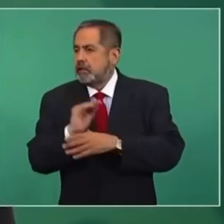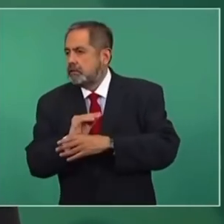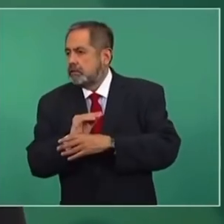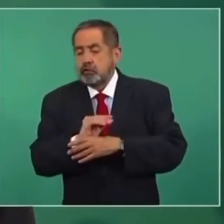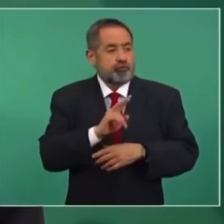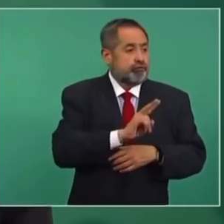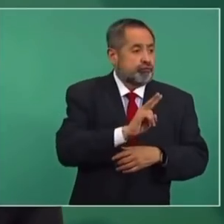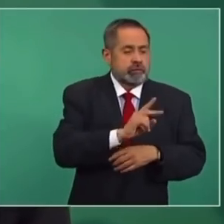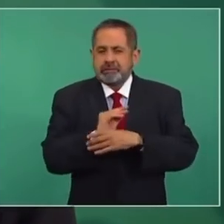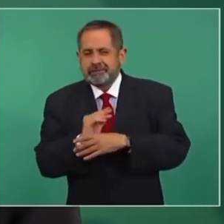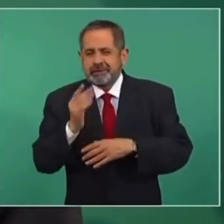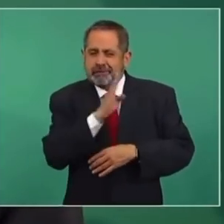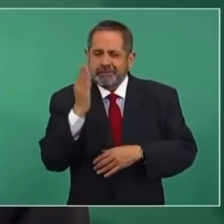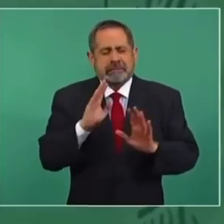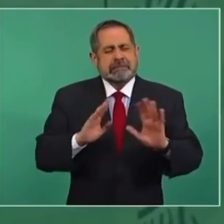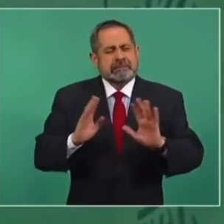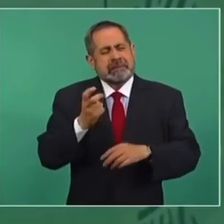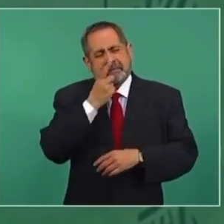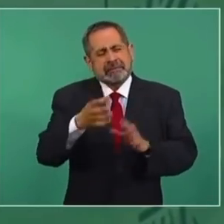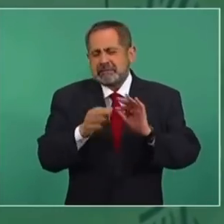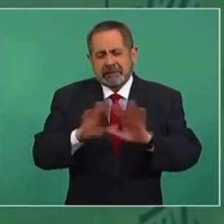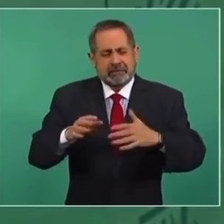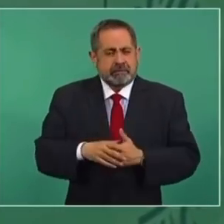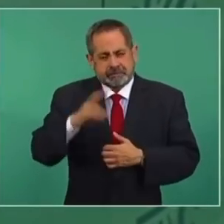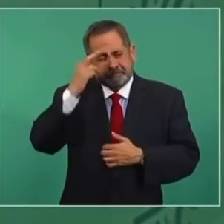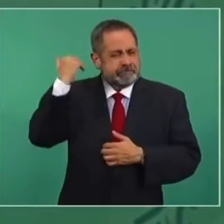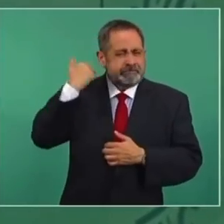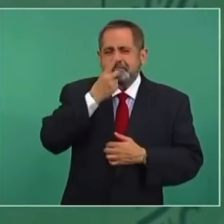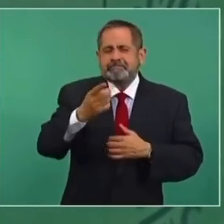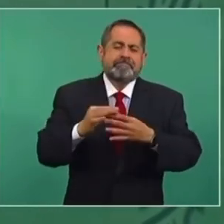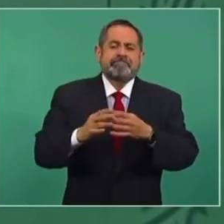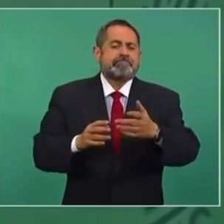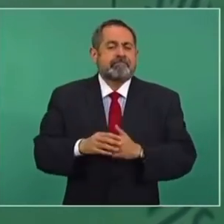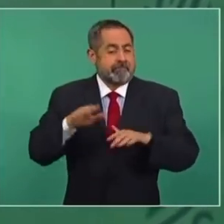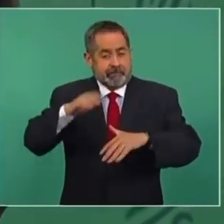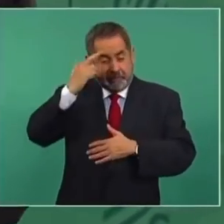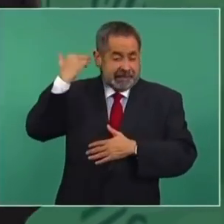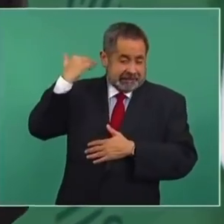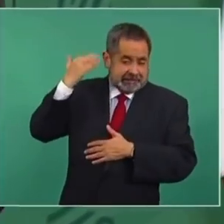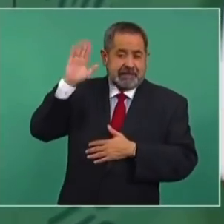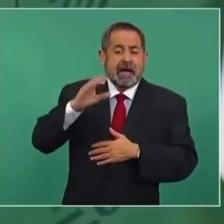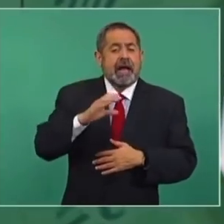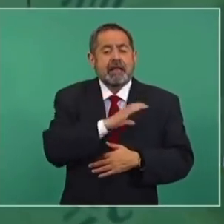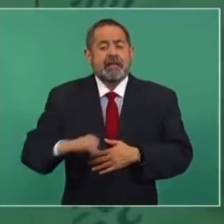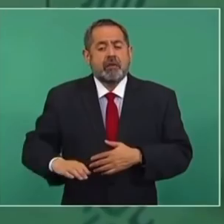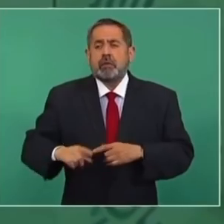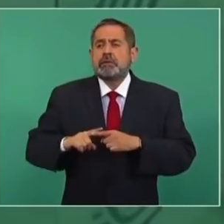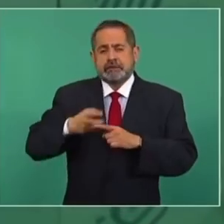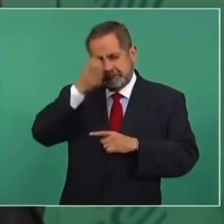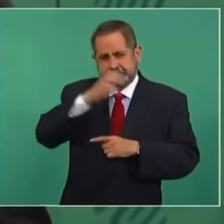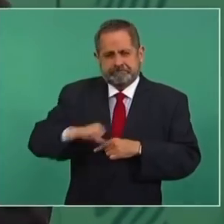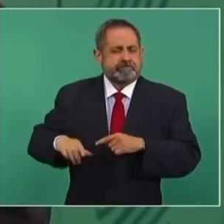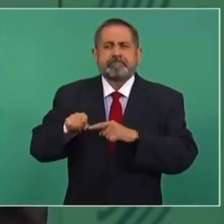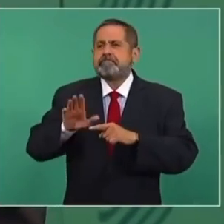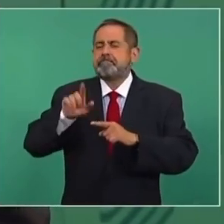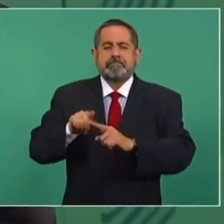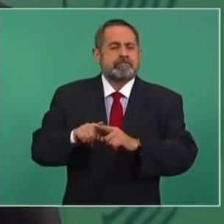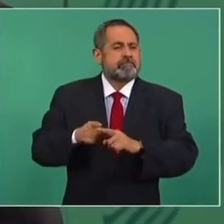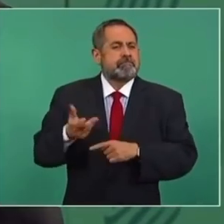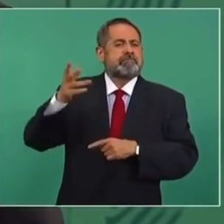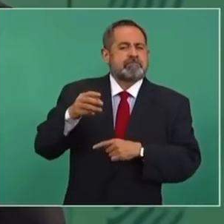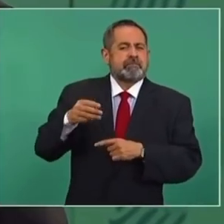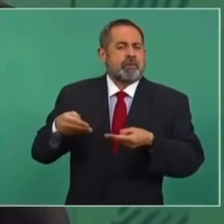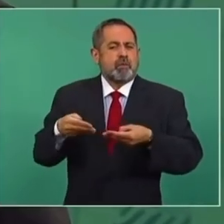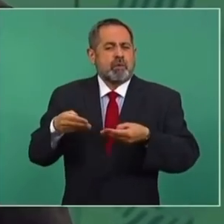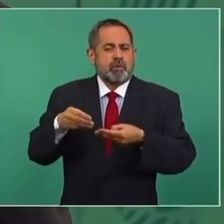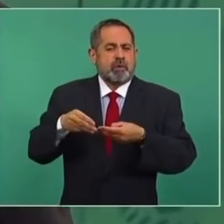Entonces nos desdibujamos, se llegó a extremos, en donde el candidato era como un muñeco,